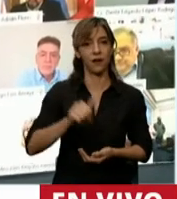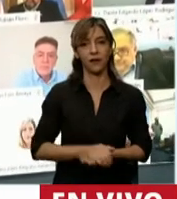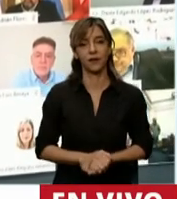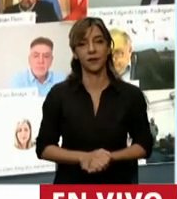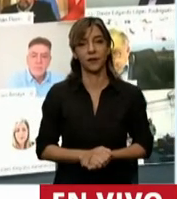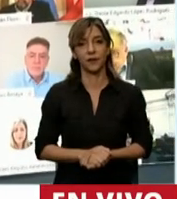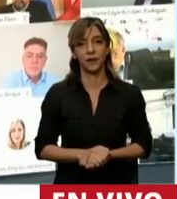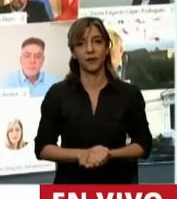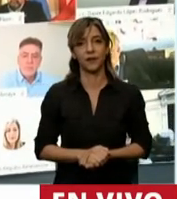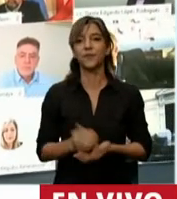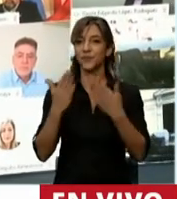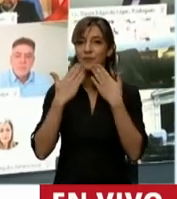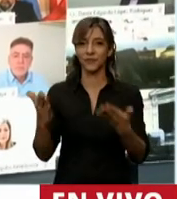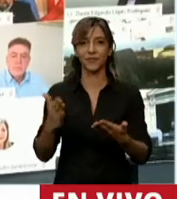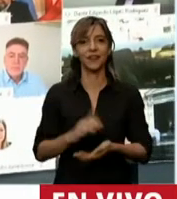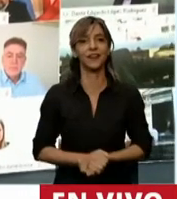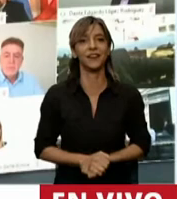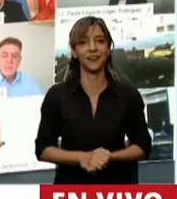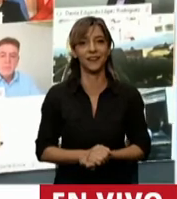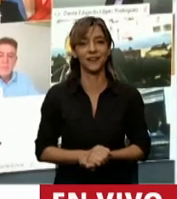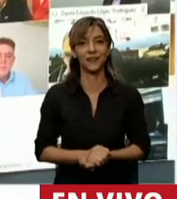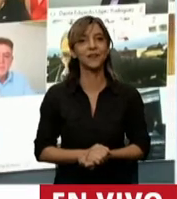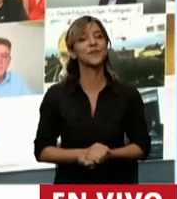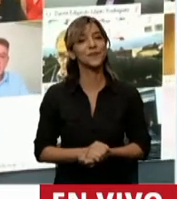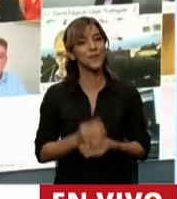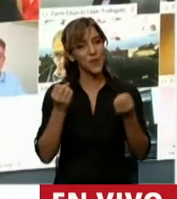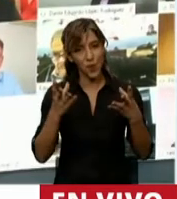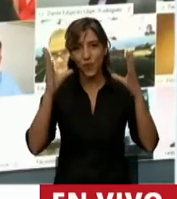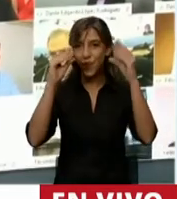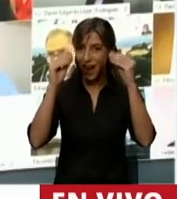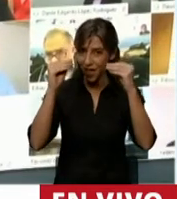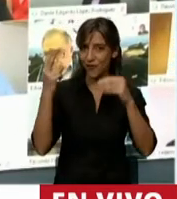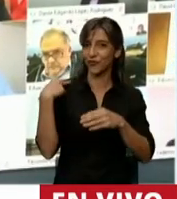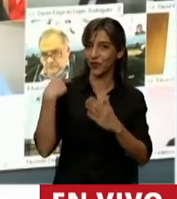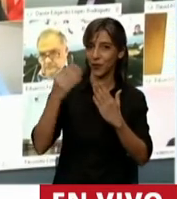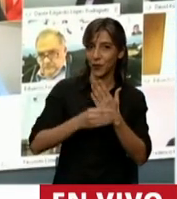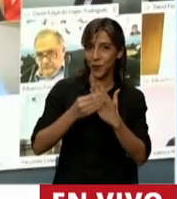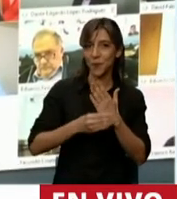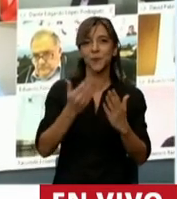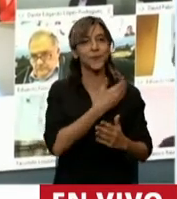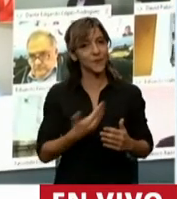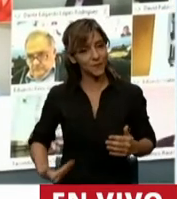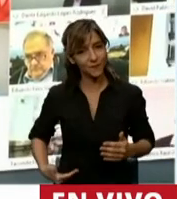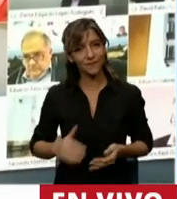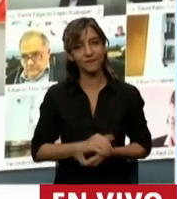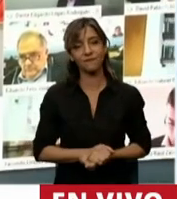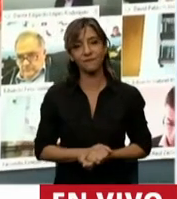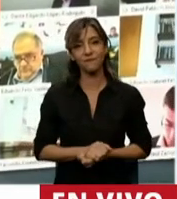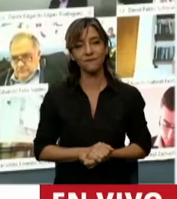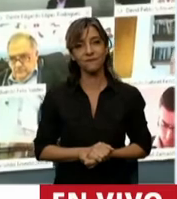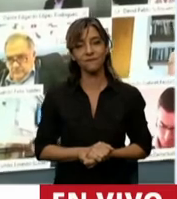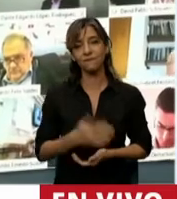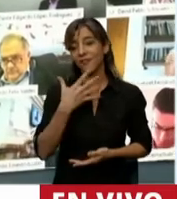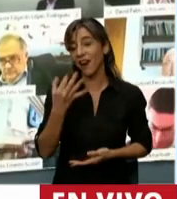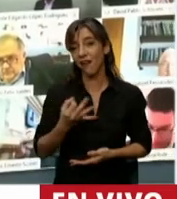Muchas gracias, señor Presidente. Muy buenas noches, señor Jefe de Gabinete. La verdad que hoy